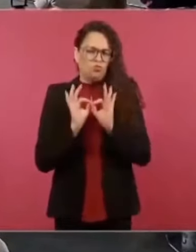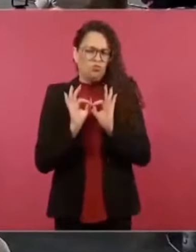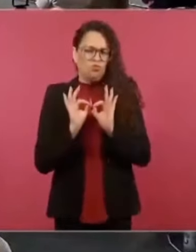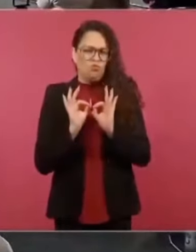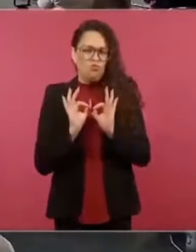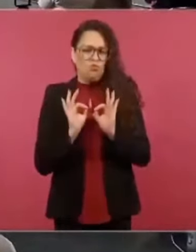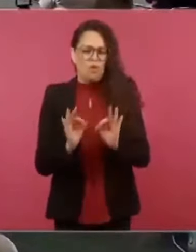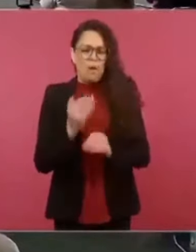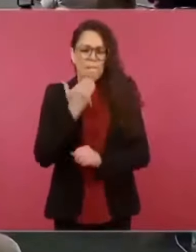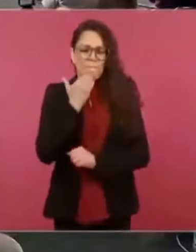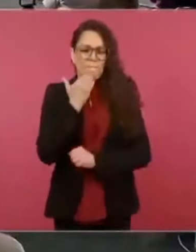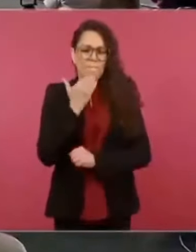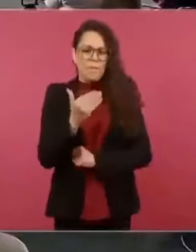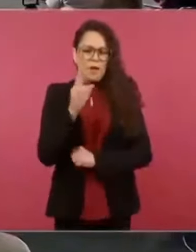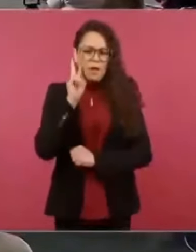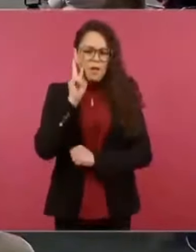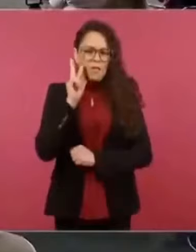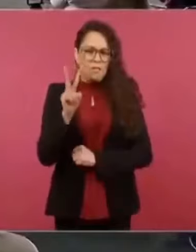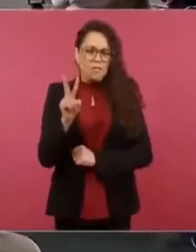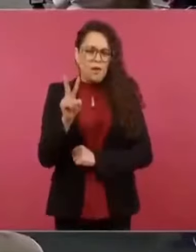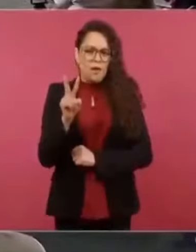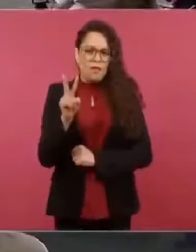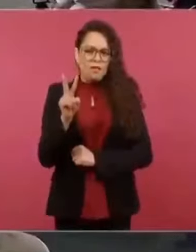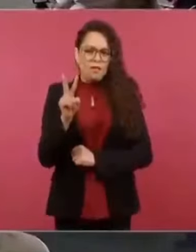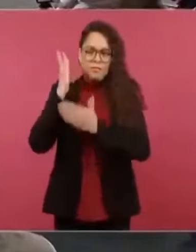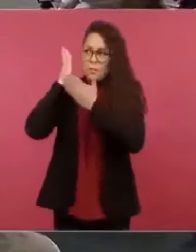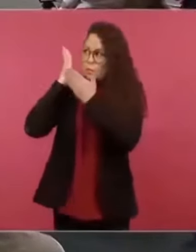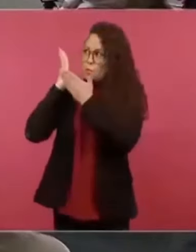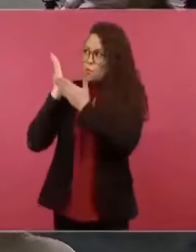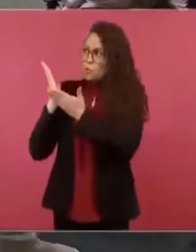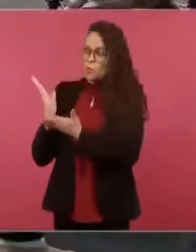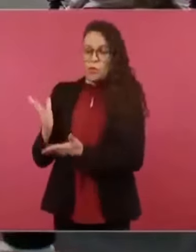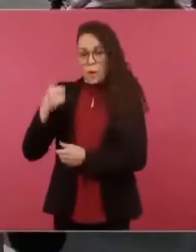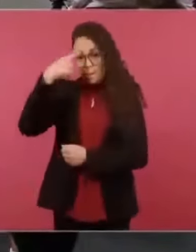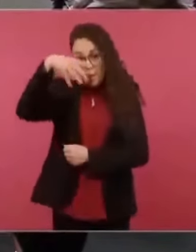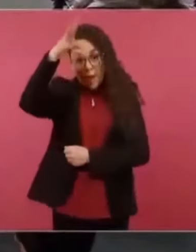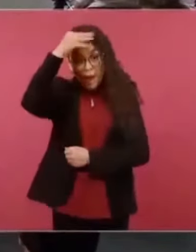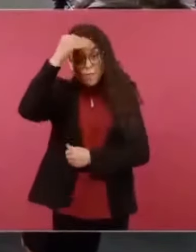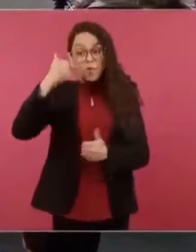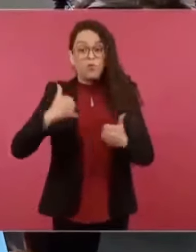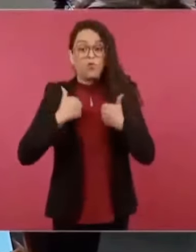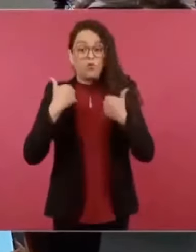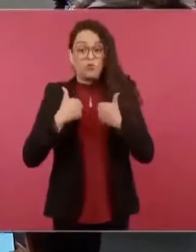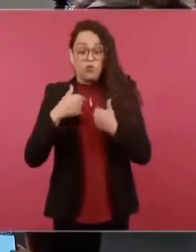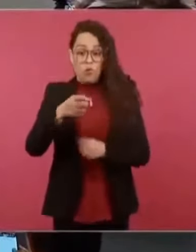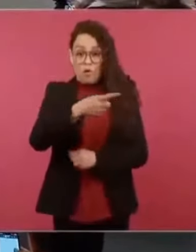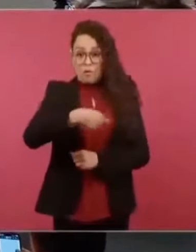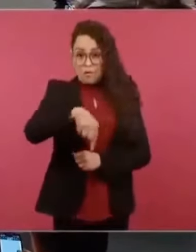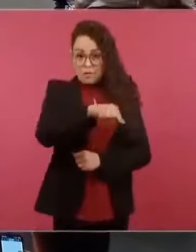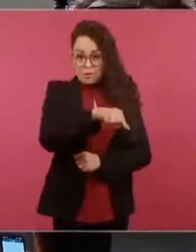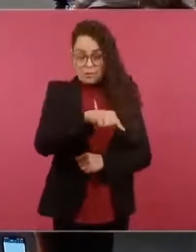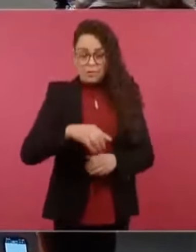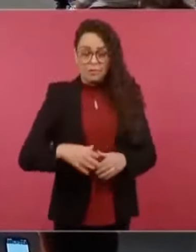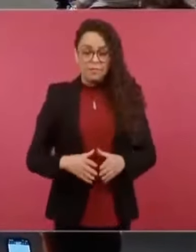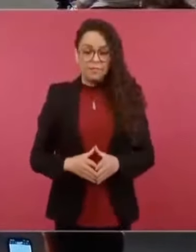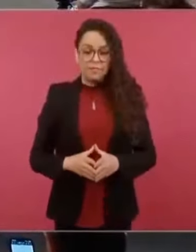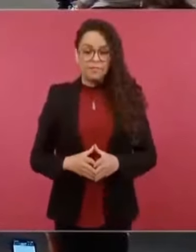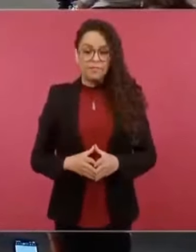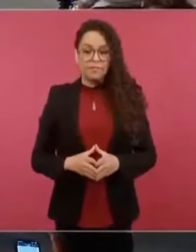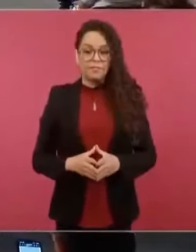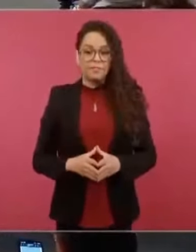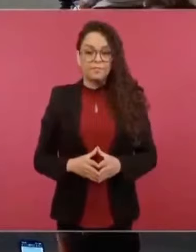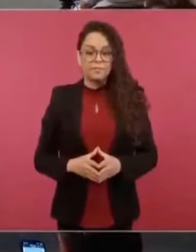los jóvenes, es del